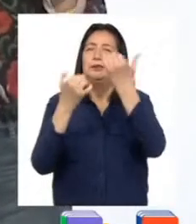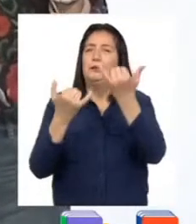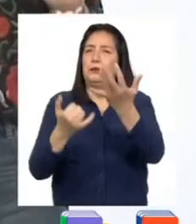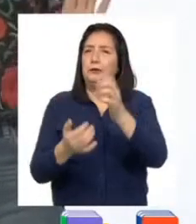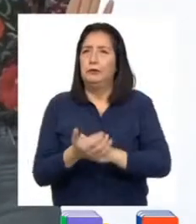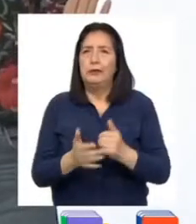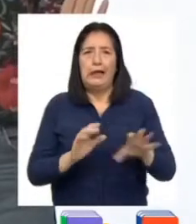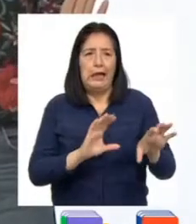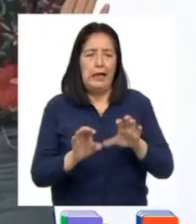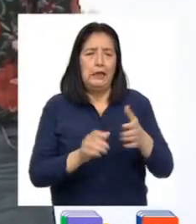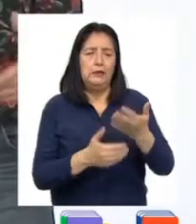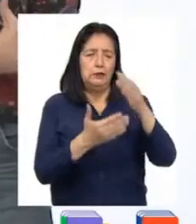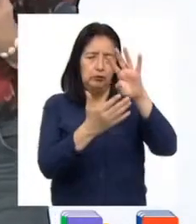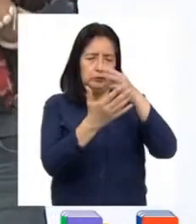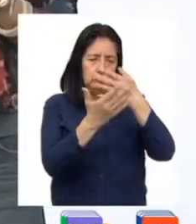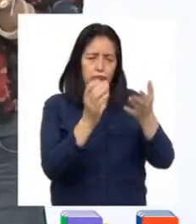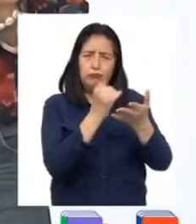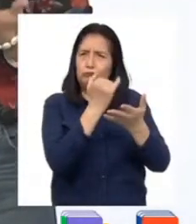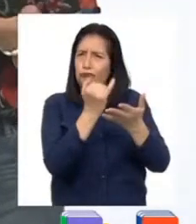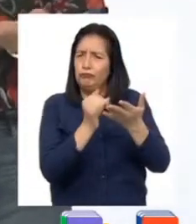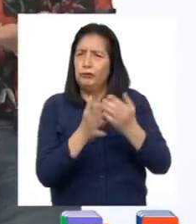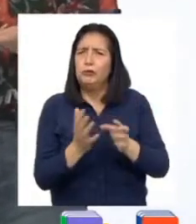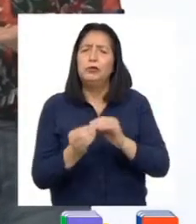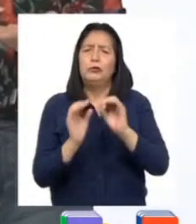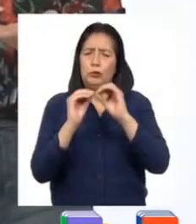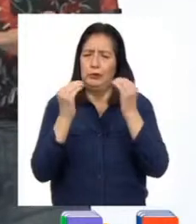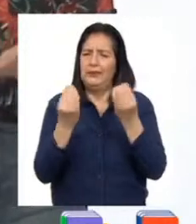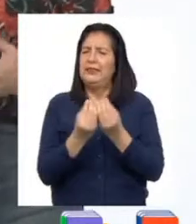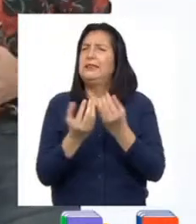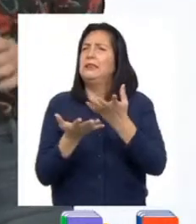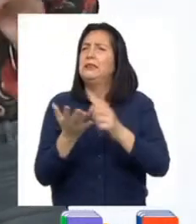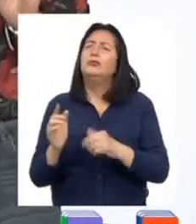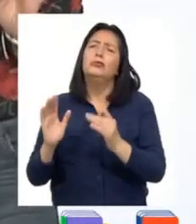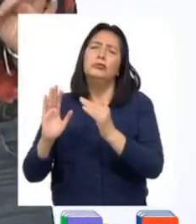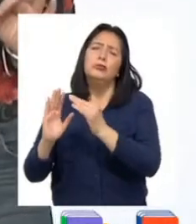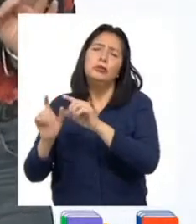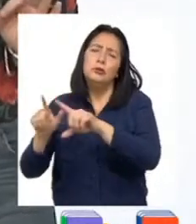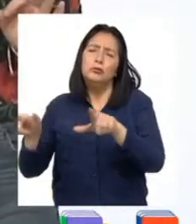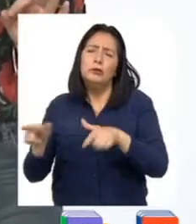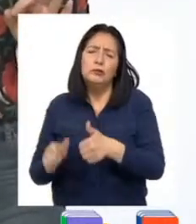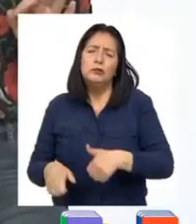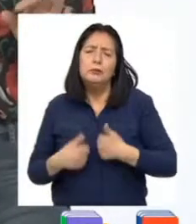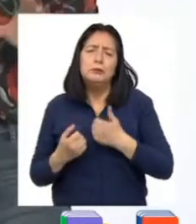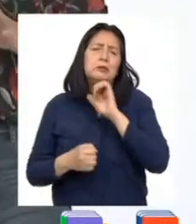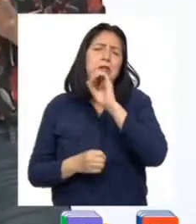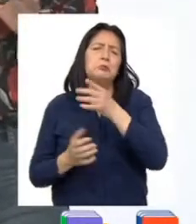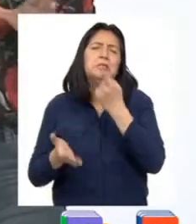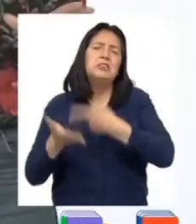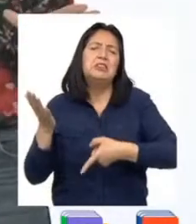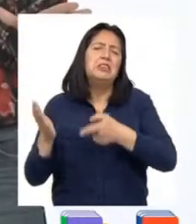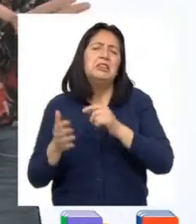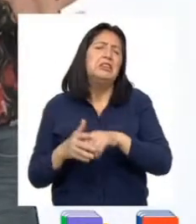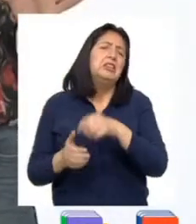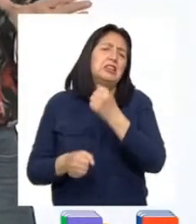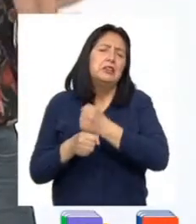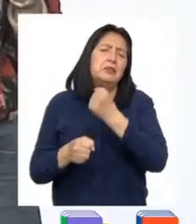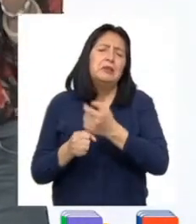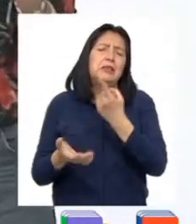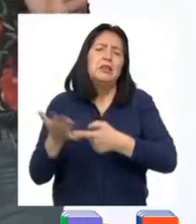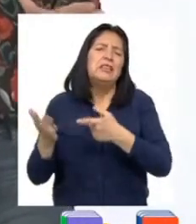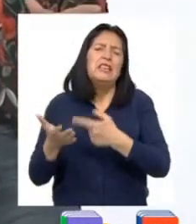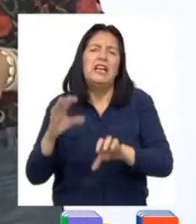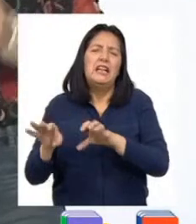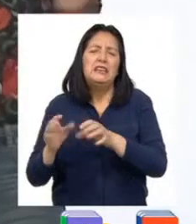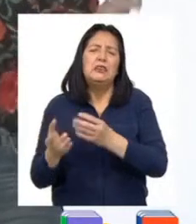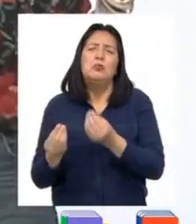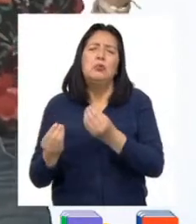elaborar un organizador gráfico sobre una institución de nuestra localidad en el que mencionaremos sus funciones y los procedimientos para acceder